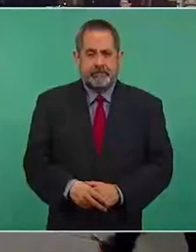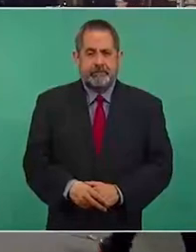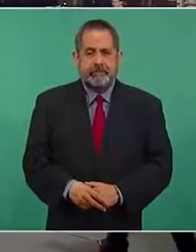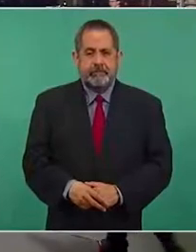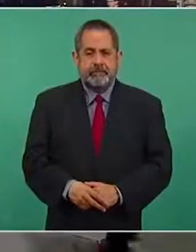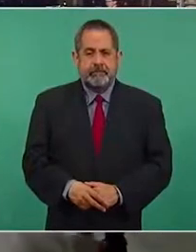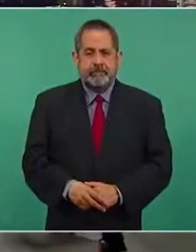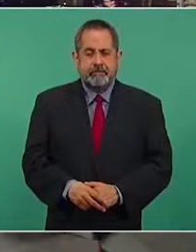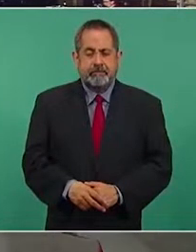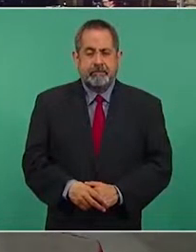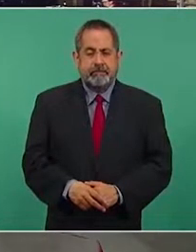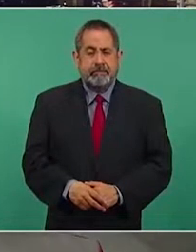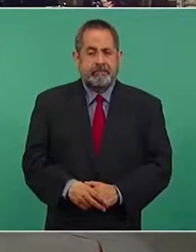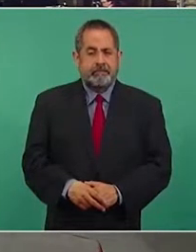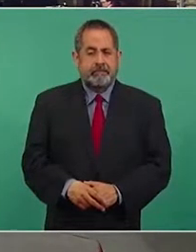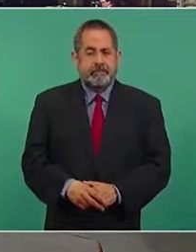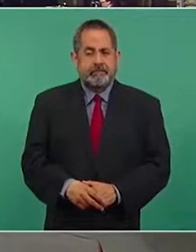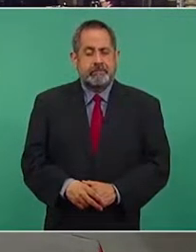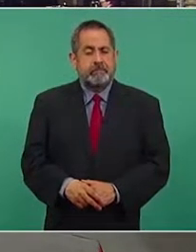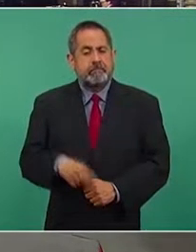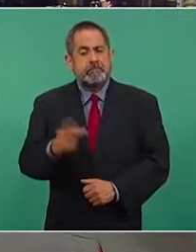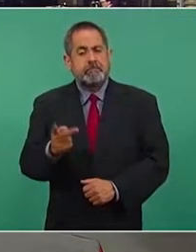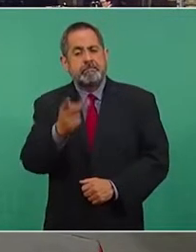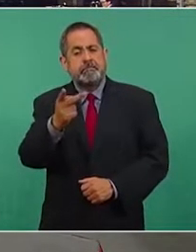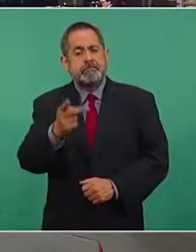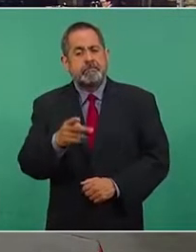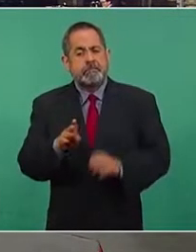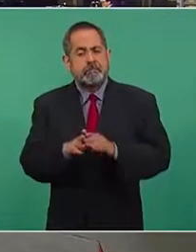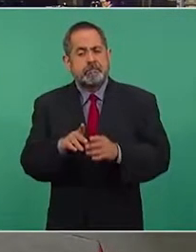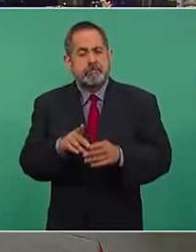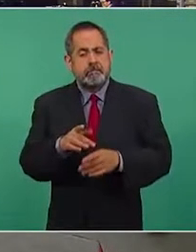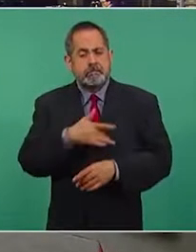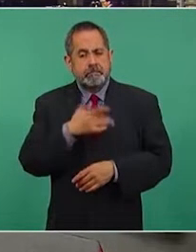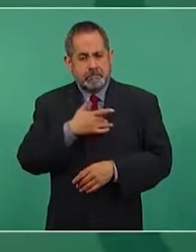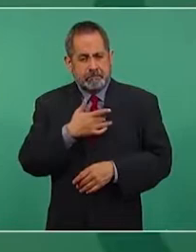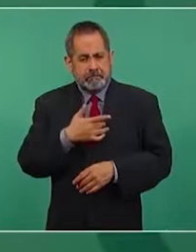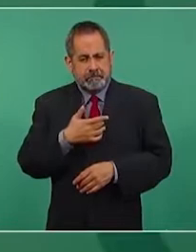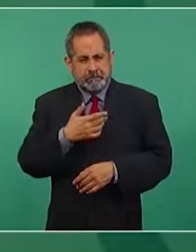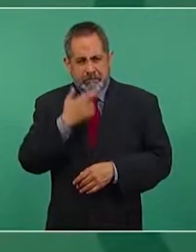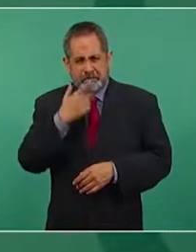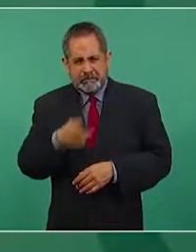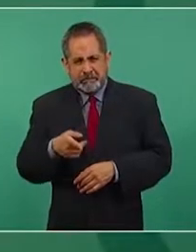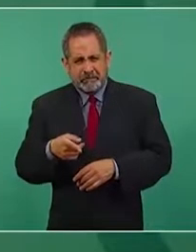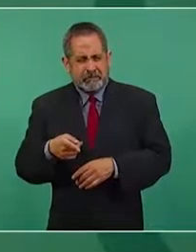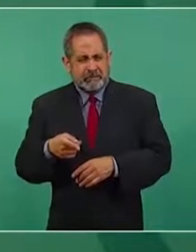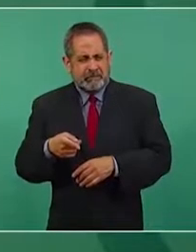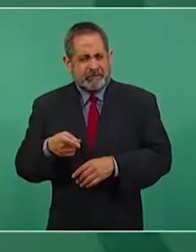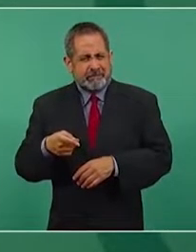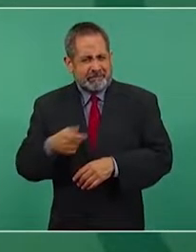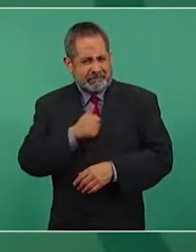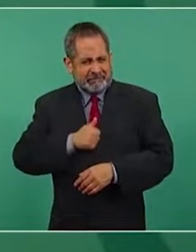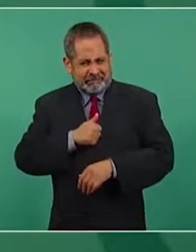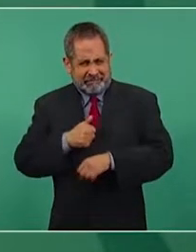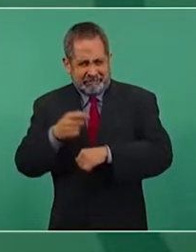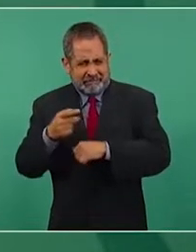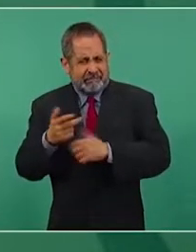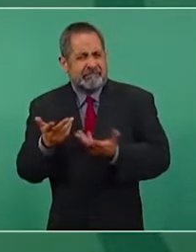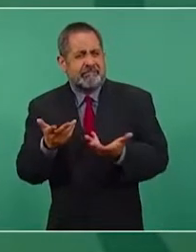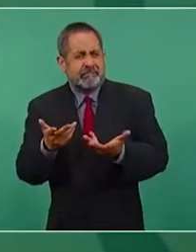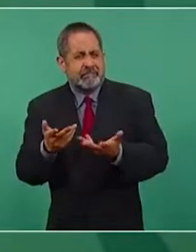Gracias, presidente. ¿Cómo sigue de su lesión de ayer en el béisbol? Ya mejor, es un desgarre. Es que